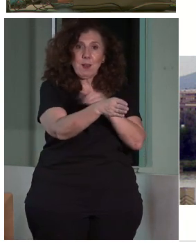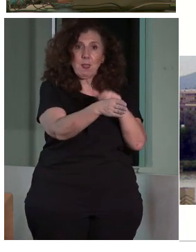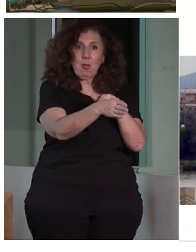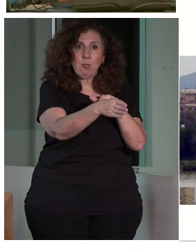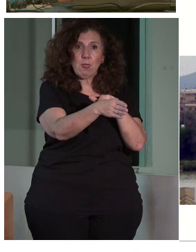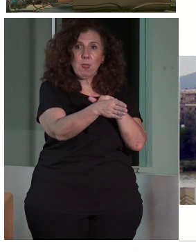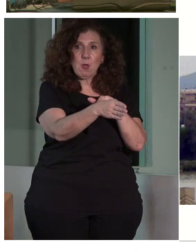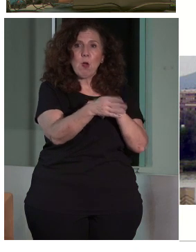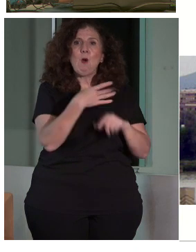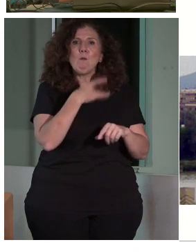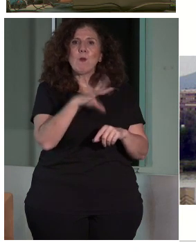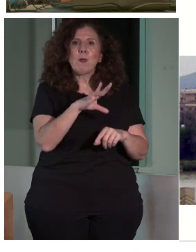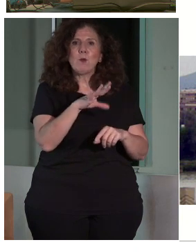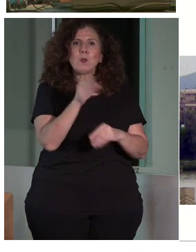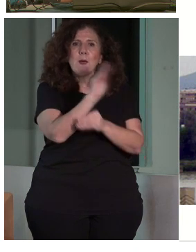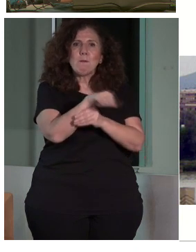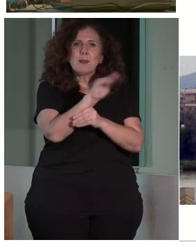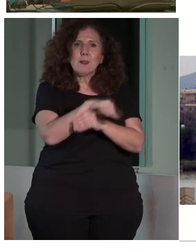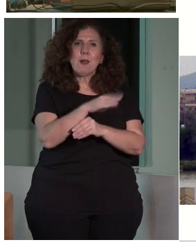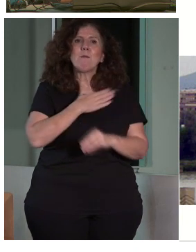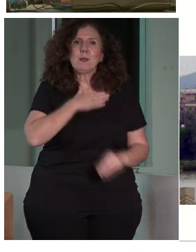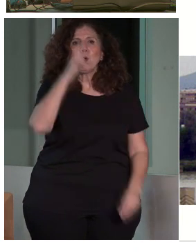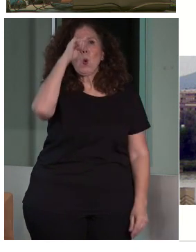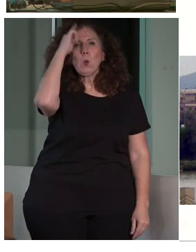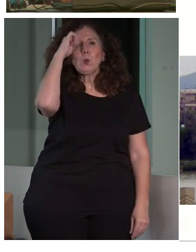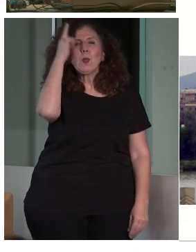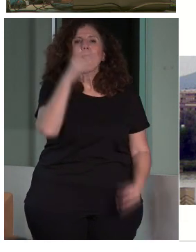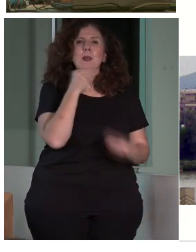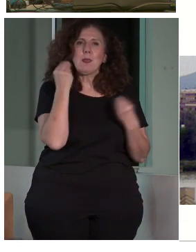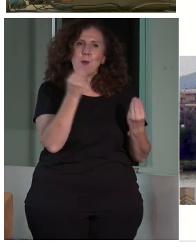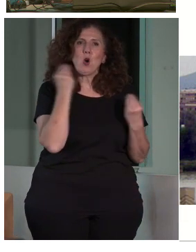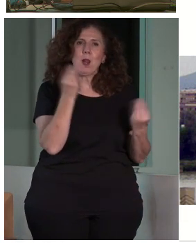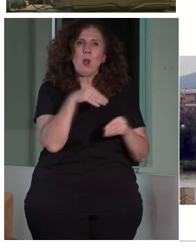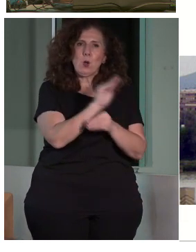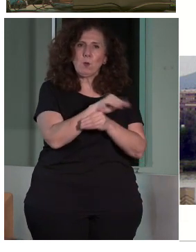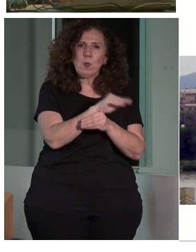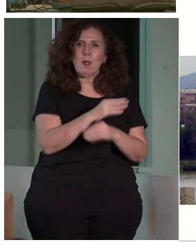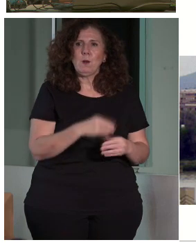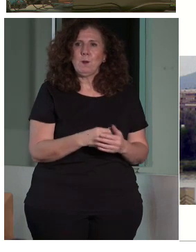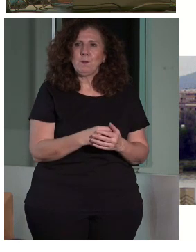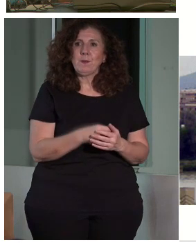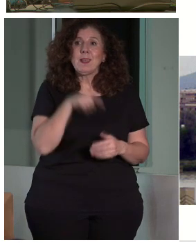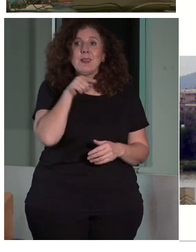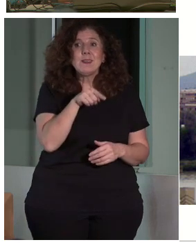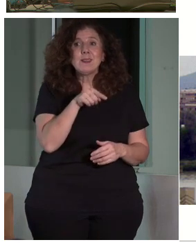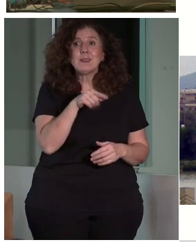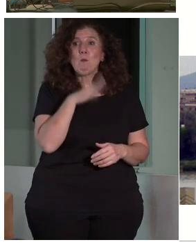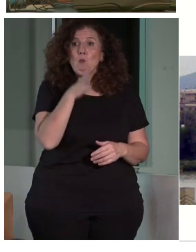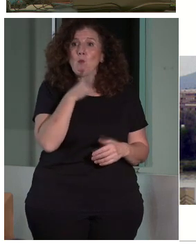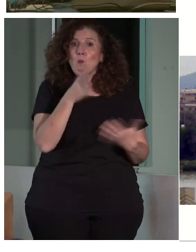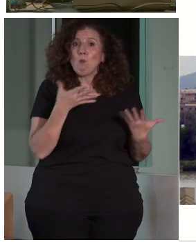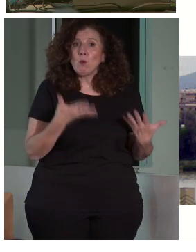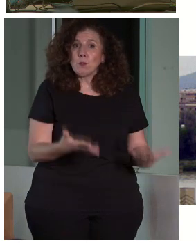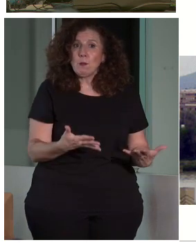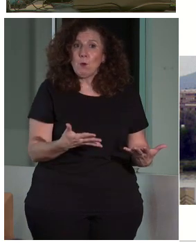preservar y transmitir el patrimonio cultural, podemos mejorarlo y es la única manera, ¿no? Entonces, esa es la razón por la que,